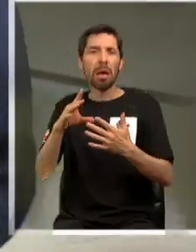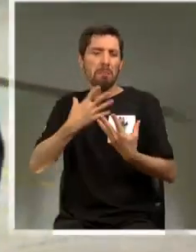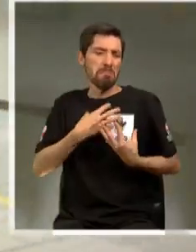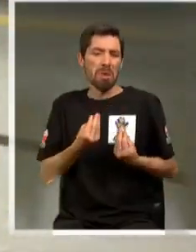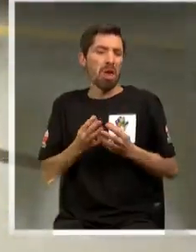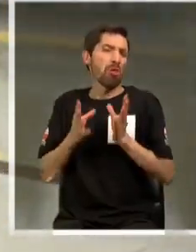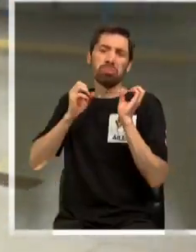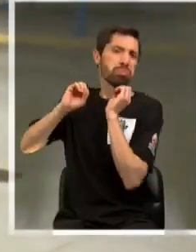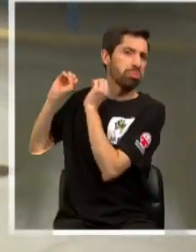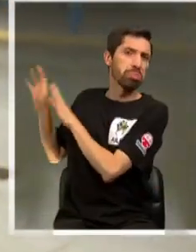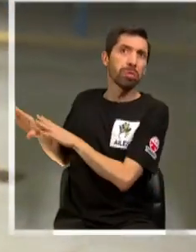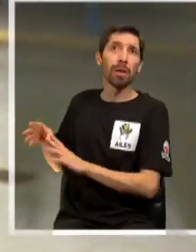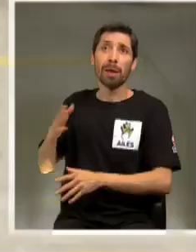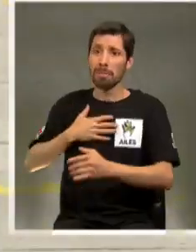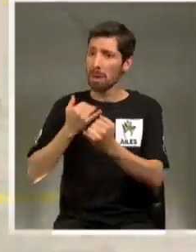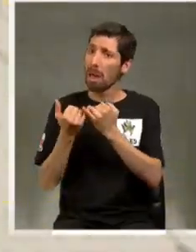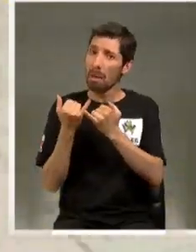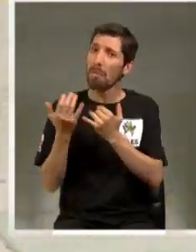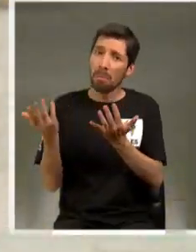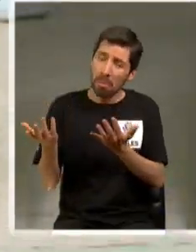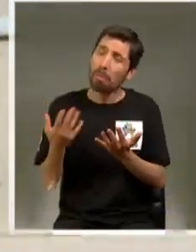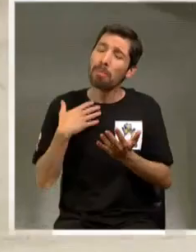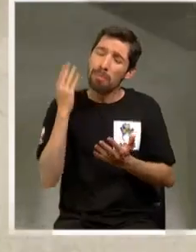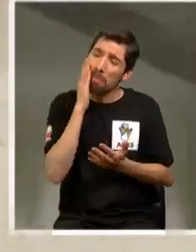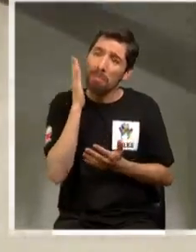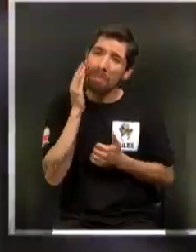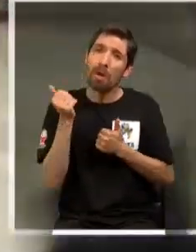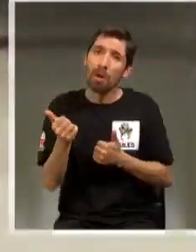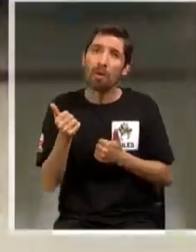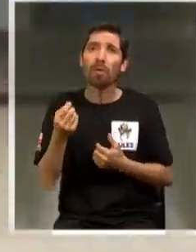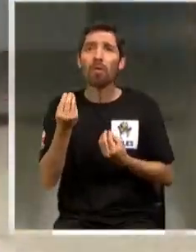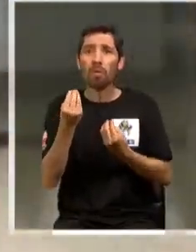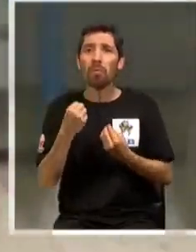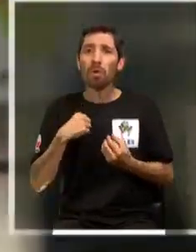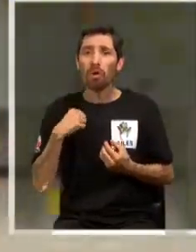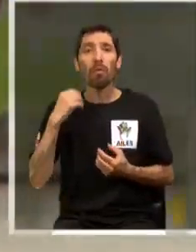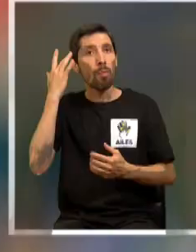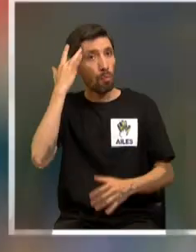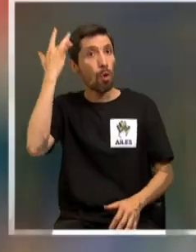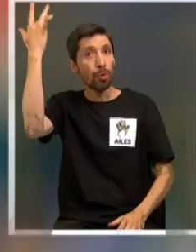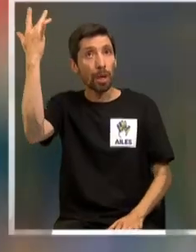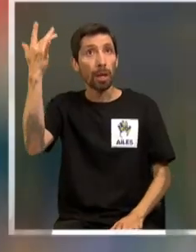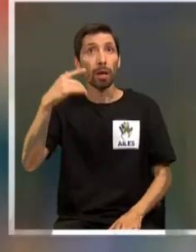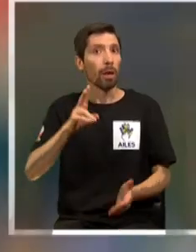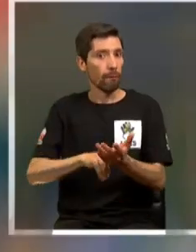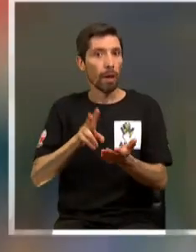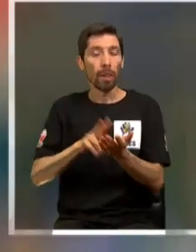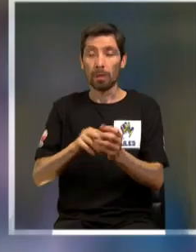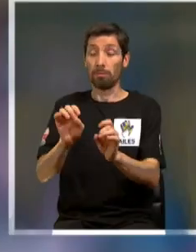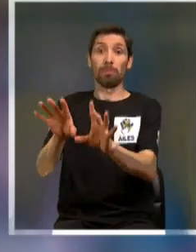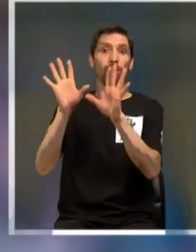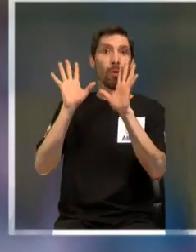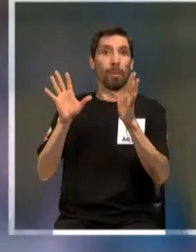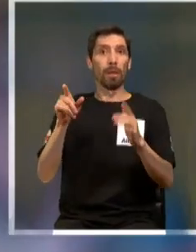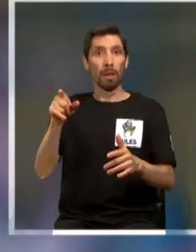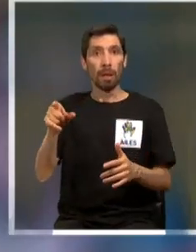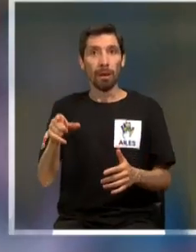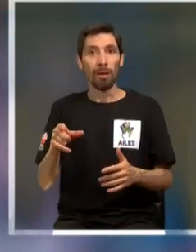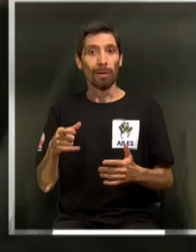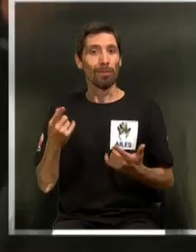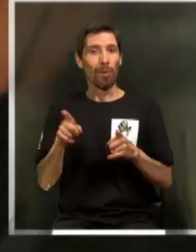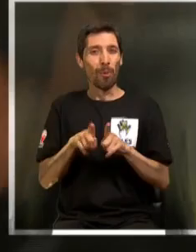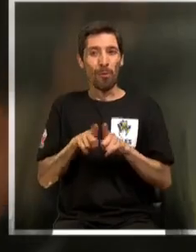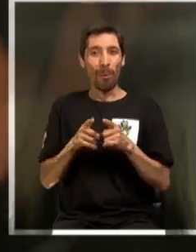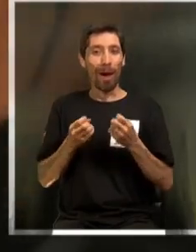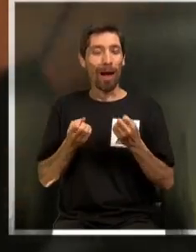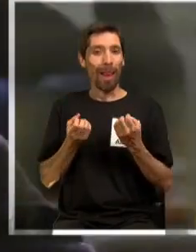Es como un amigo para mí, a mí me cae súper bien. Es tranquilo, un buen chico. Muy inteligente, tengo que admitirlo, me ha sorprendido. Tiene mucha carisma,